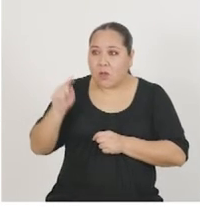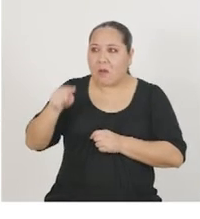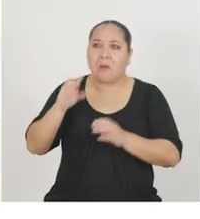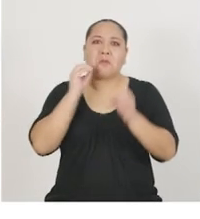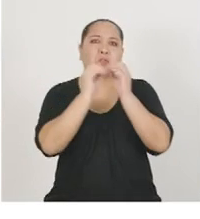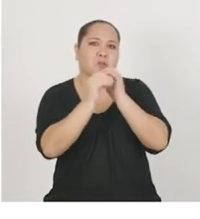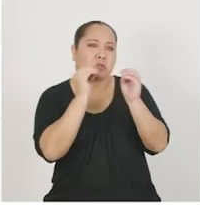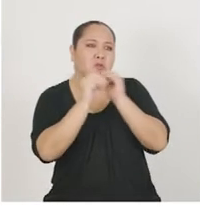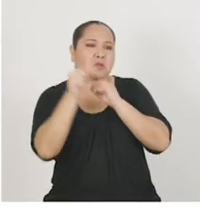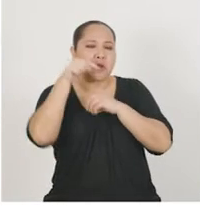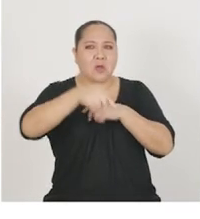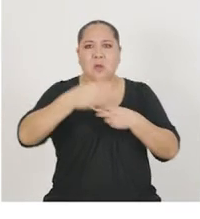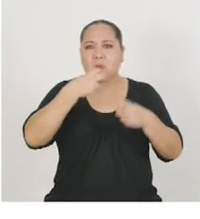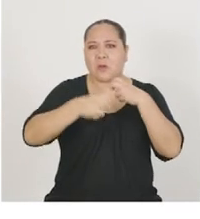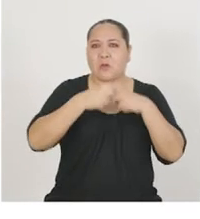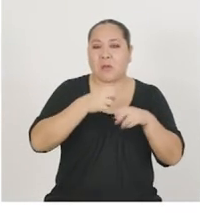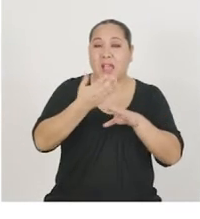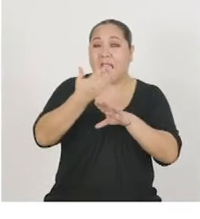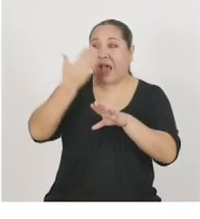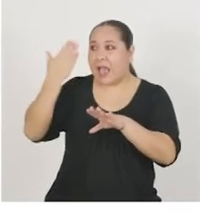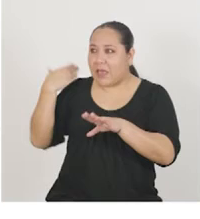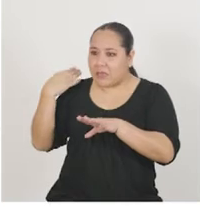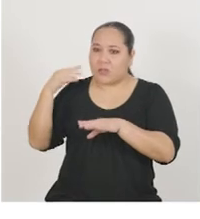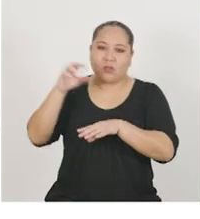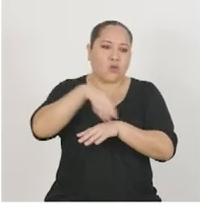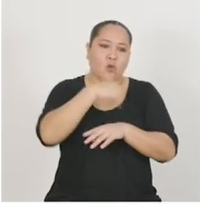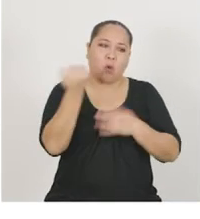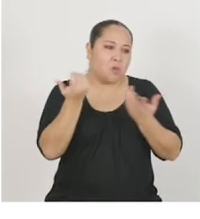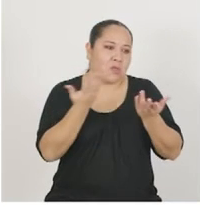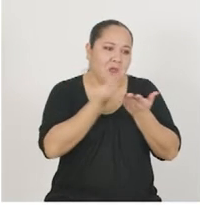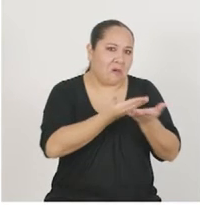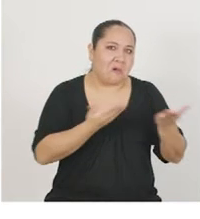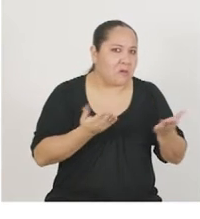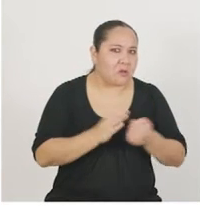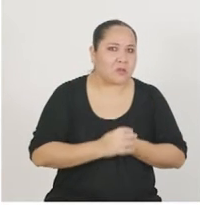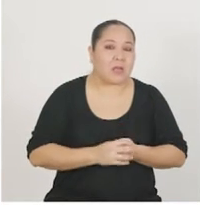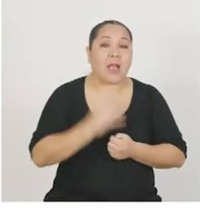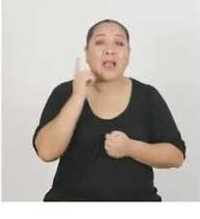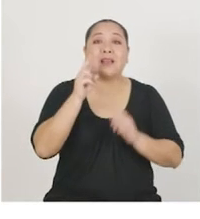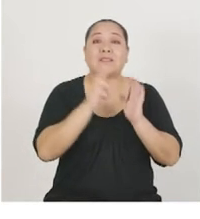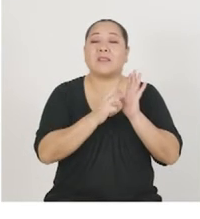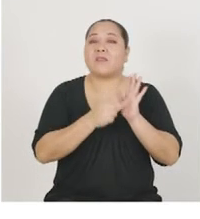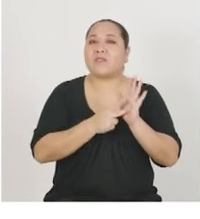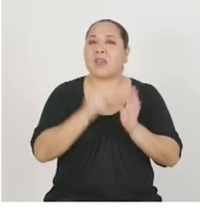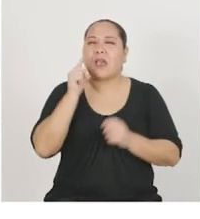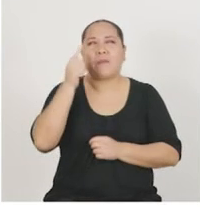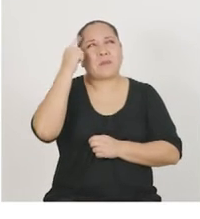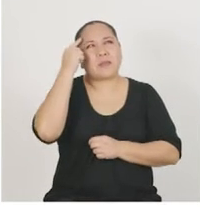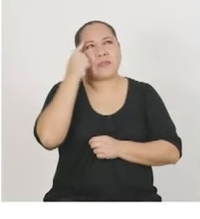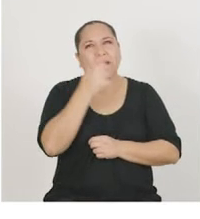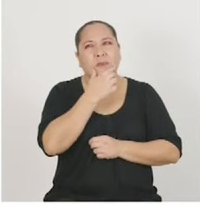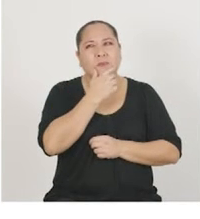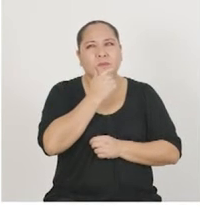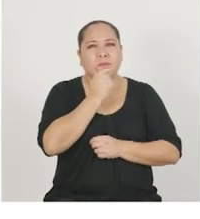puede haber resuelto el problema anteriormente en otro contexto. Es decir, consiste en preguntarse,